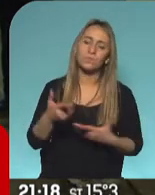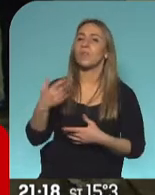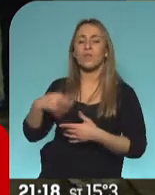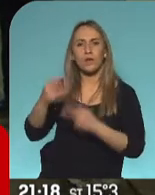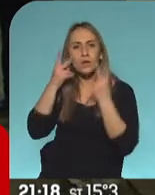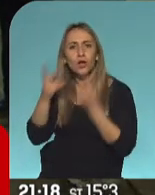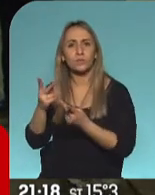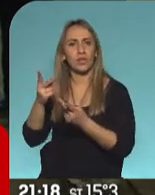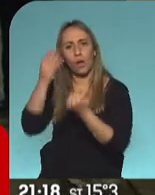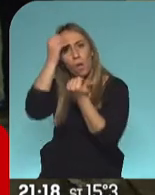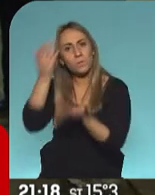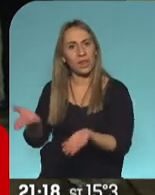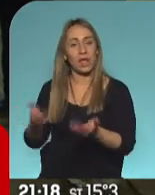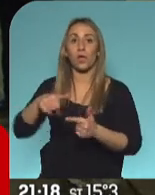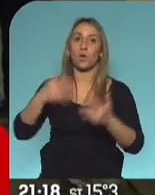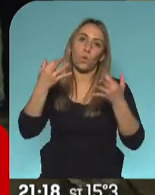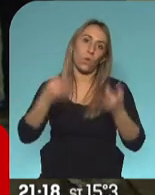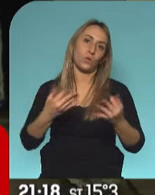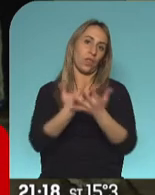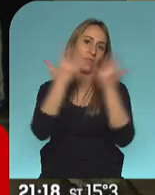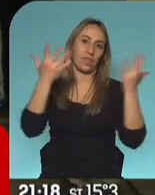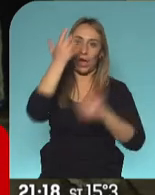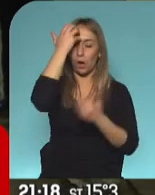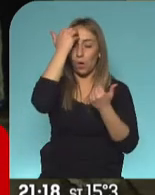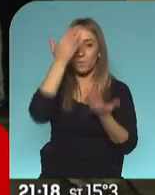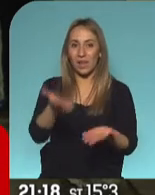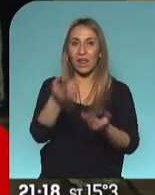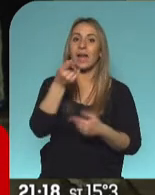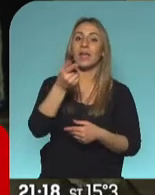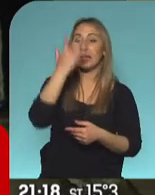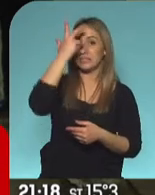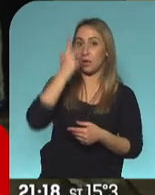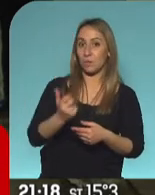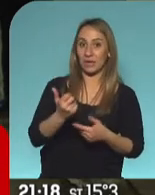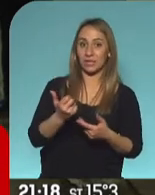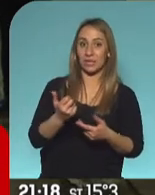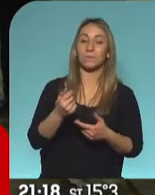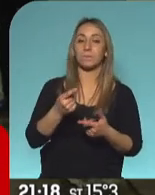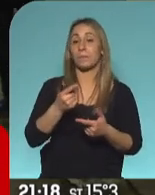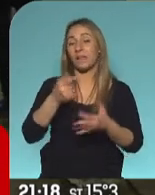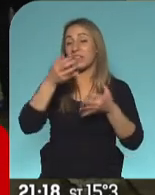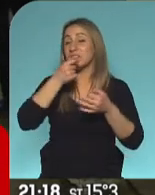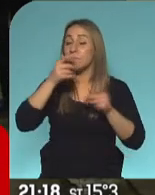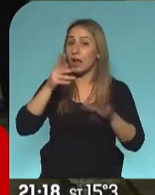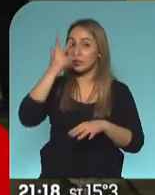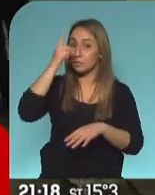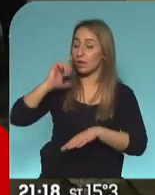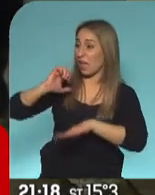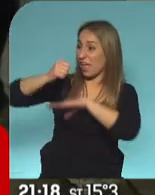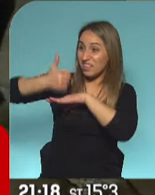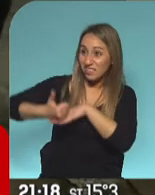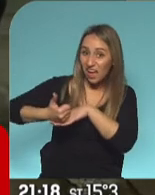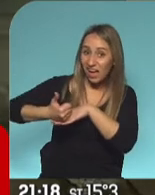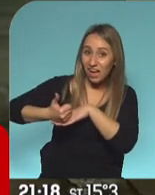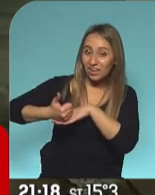y además en el día en que recordamos a General San Martín, me parece que San Martín hubiera estado claramente en este lado, en